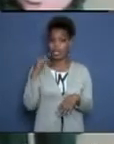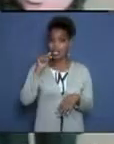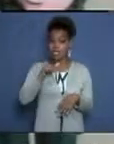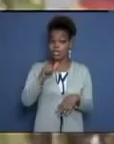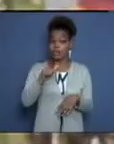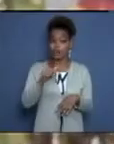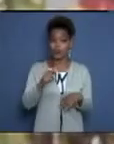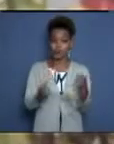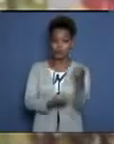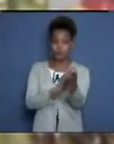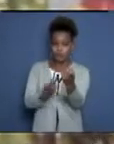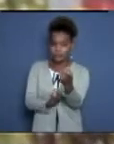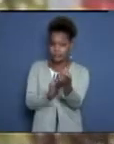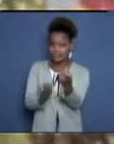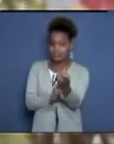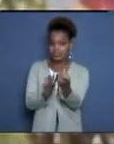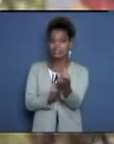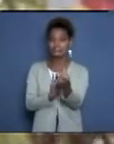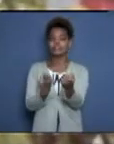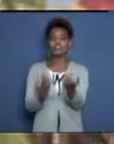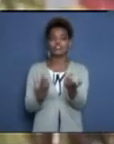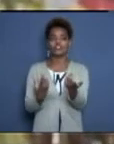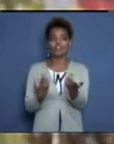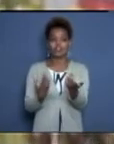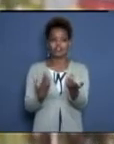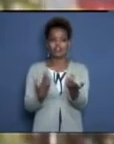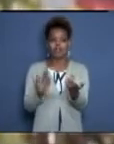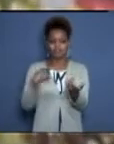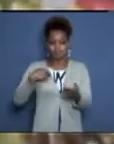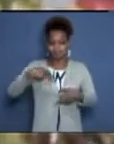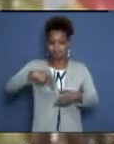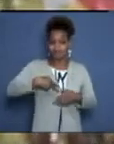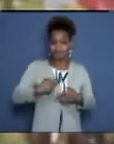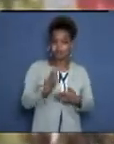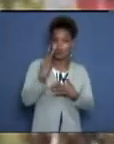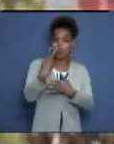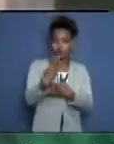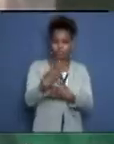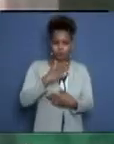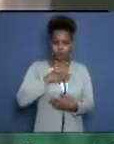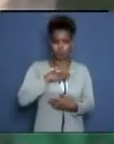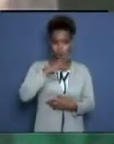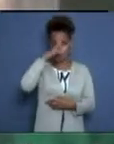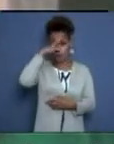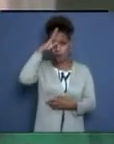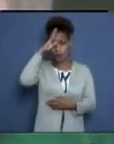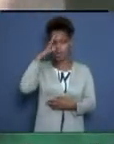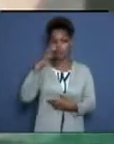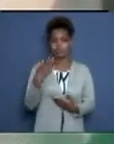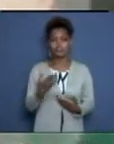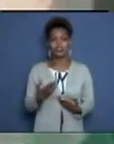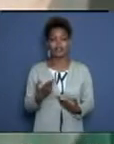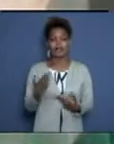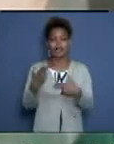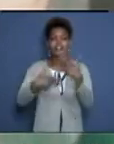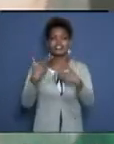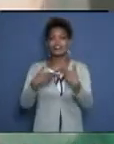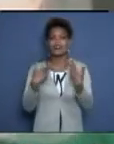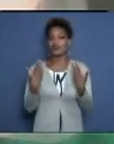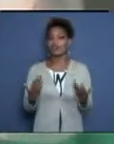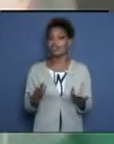Estamos luchando, batallando y dando el paso de la frente como tenemos, bueno, somos. Tratando de hacer lo que